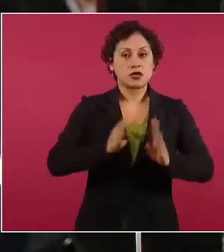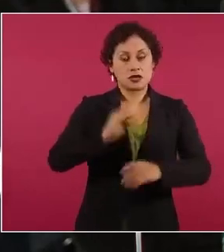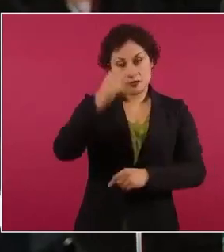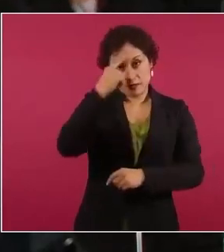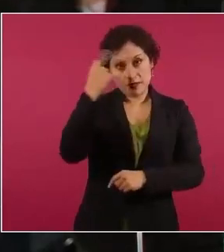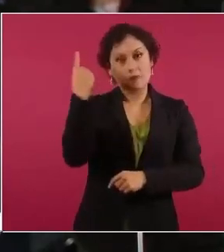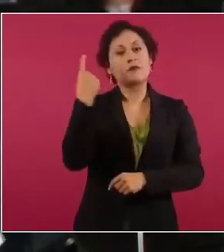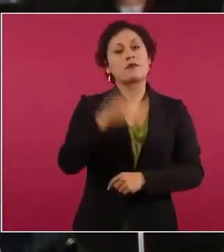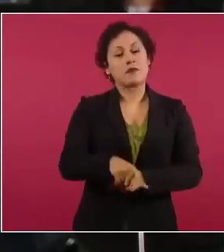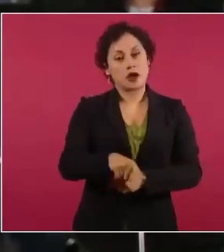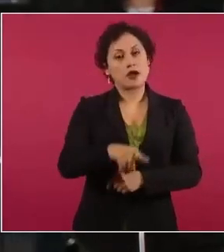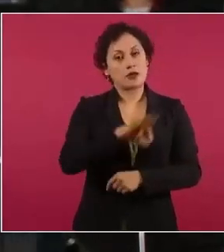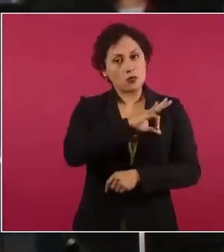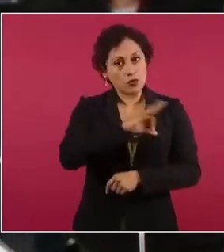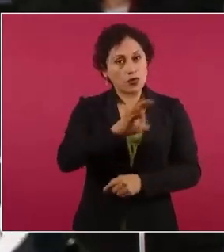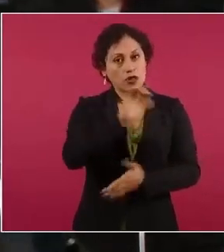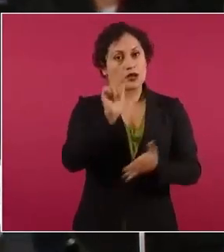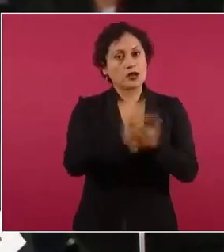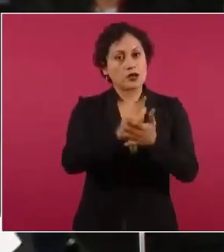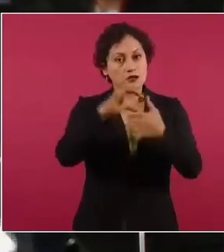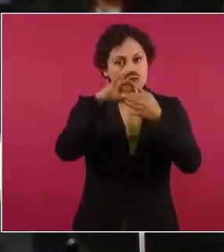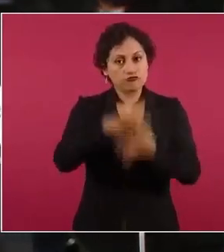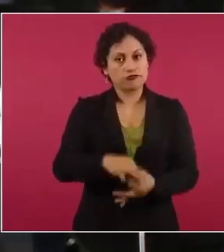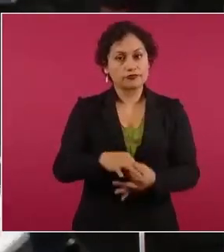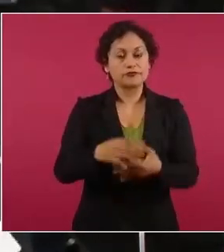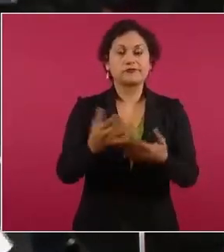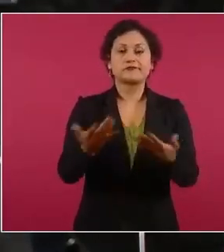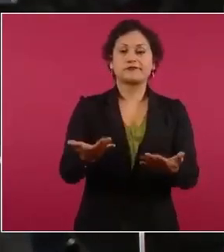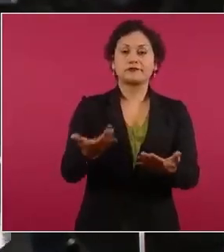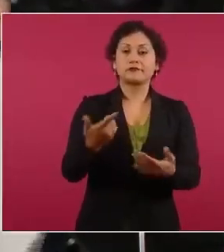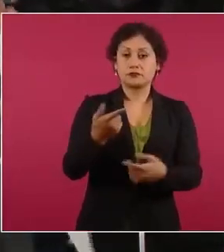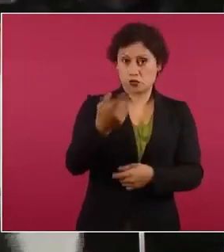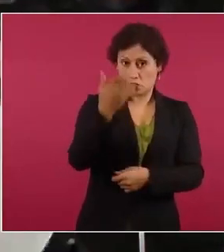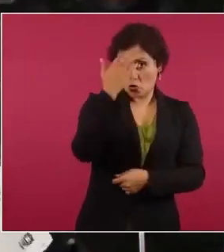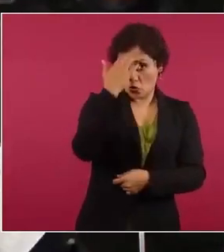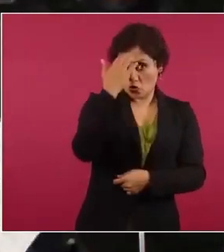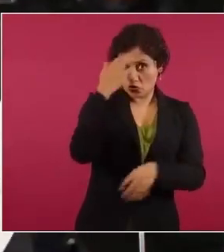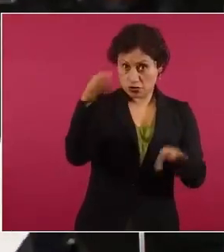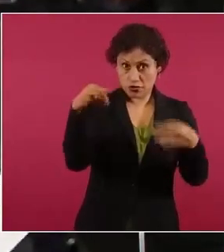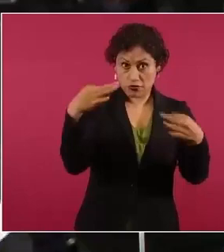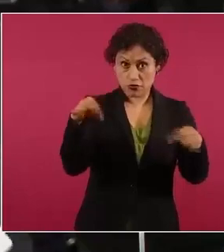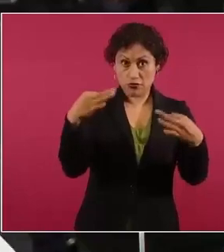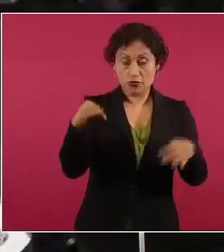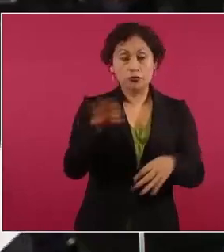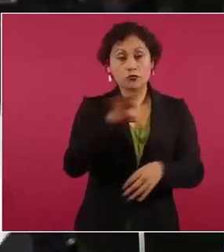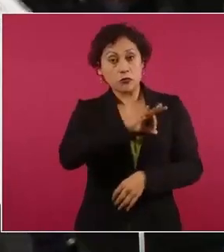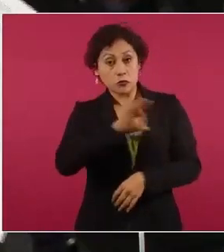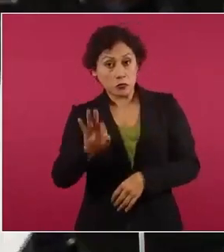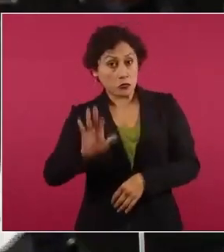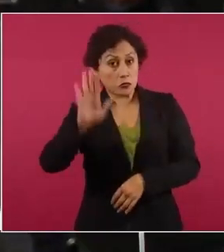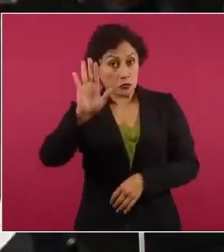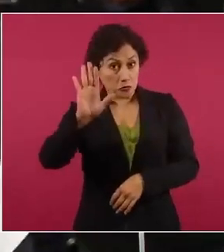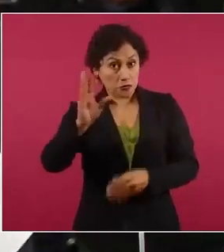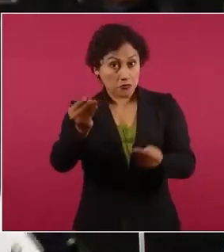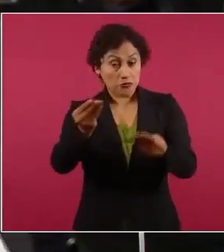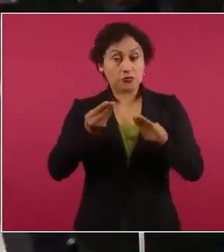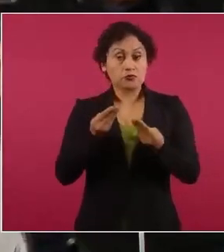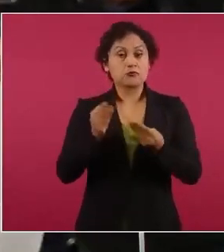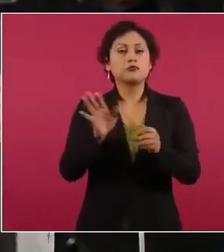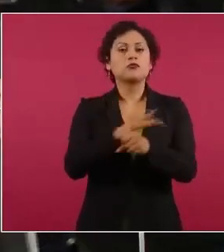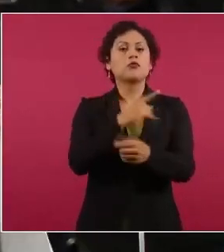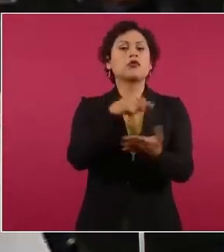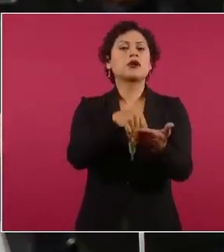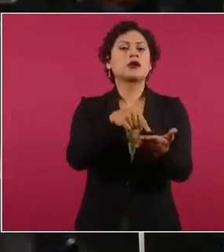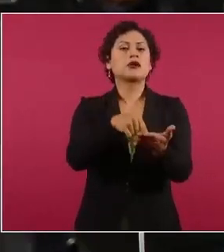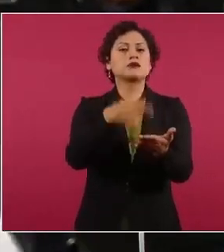preguntarle si conoce este documento y si pudiéramos accesar a él ya que ha pasado de hecho este documento fue para operar en el ejército